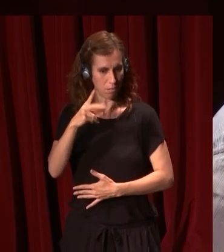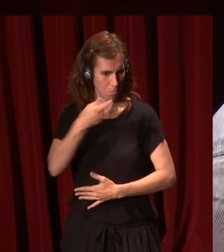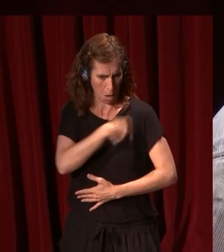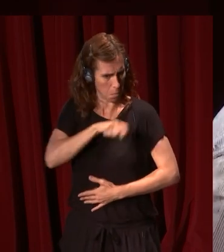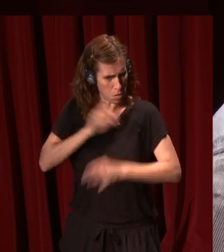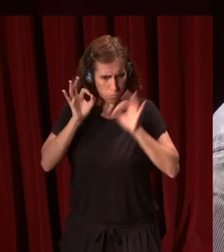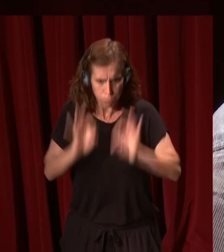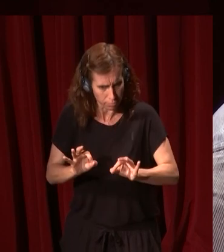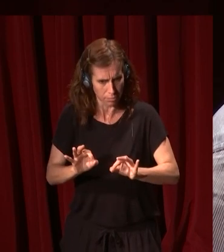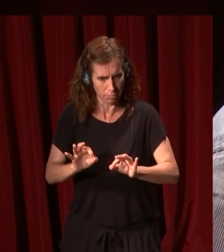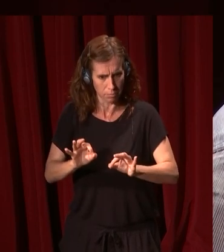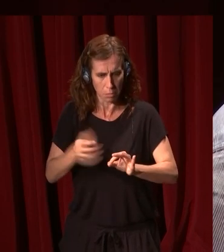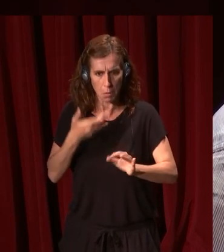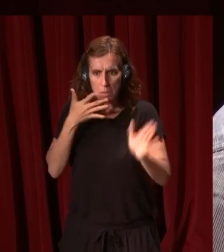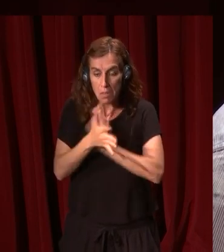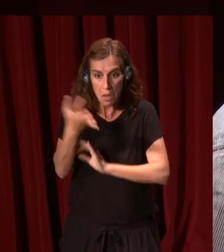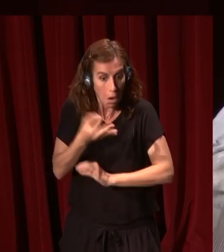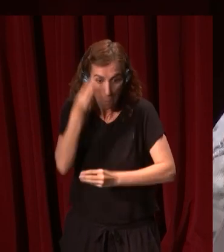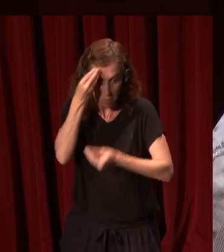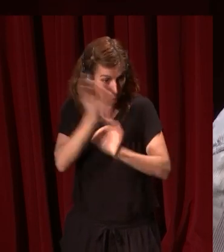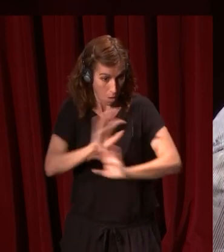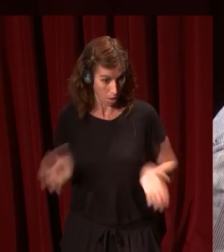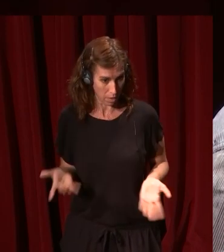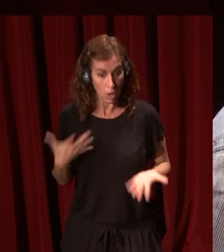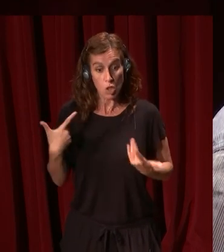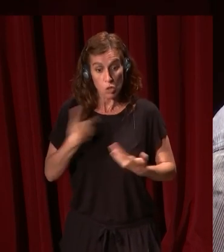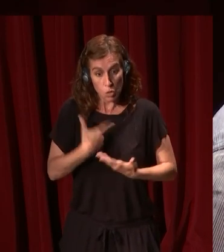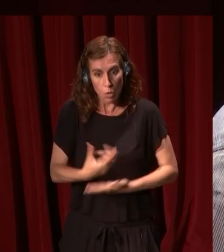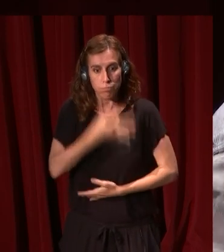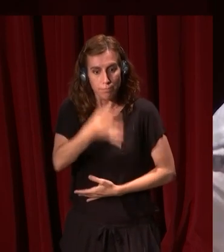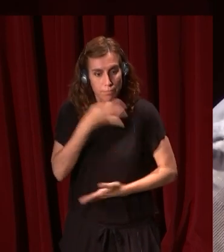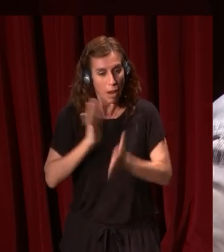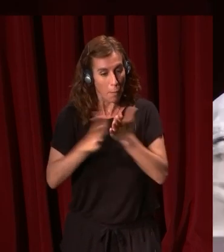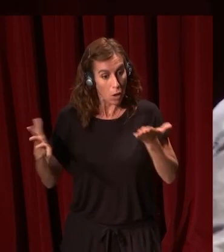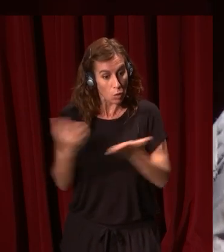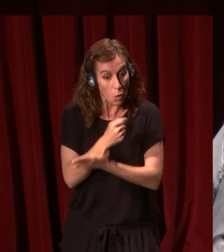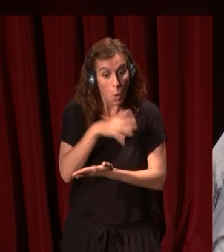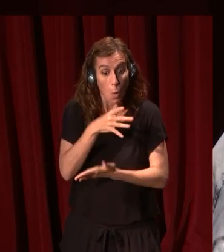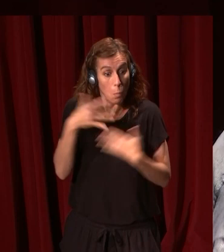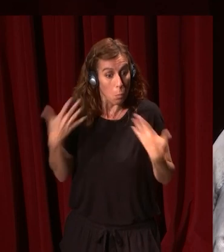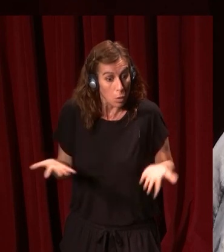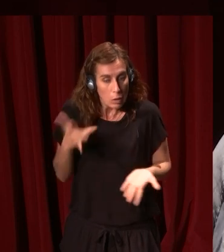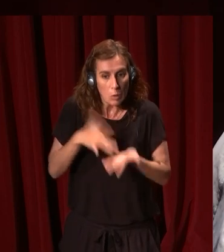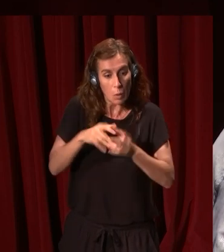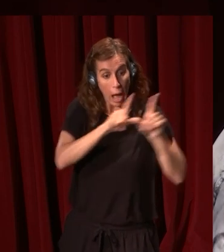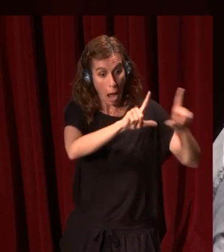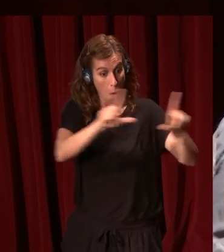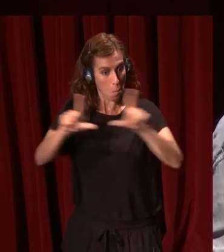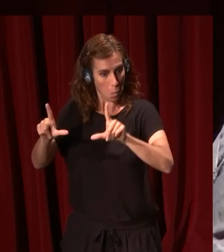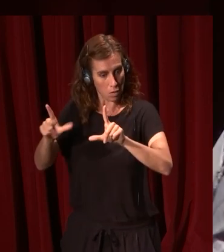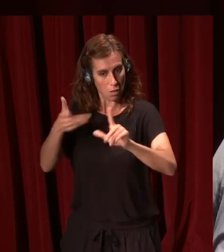qué queremos decir cuando decimos eso. Cuento todo esto porque la exposición lo que hace un poco es plantearse,